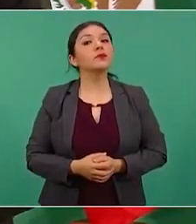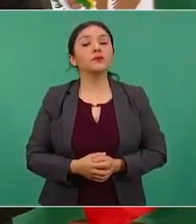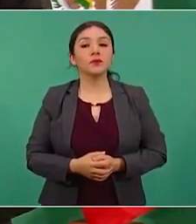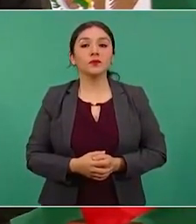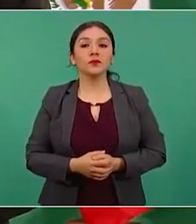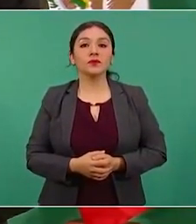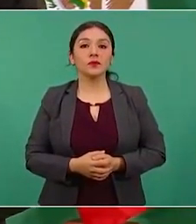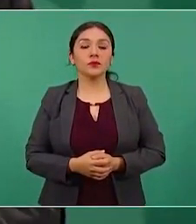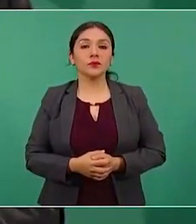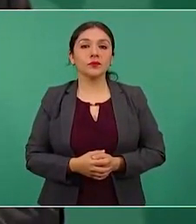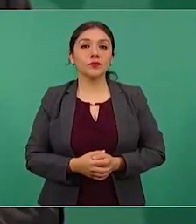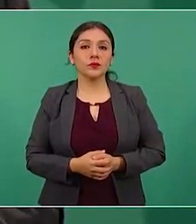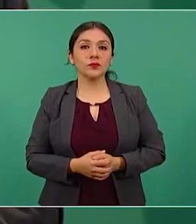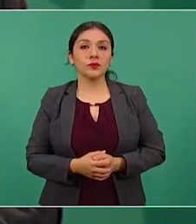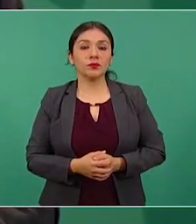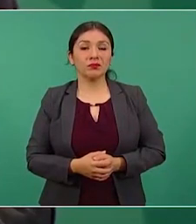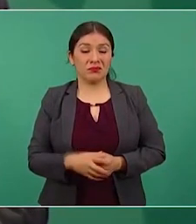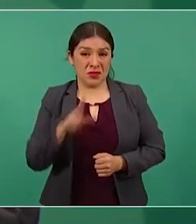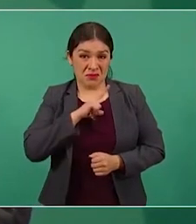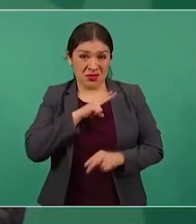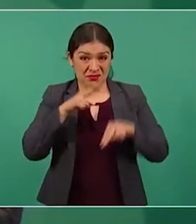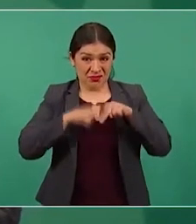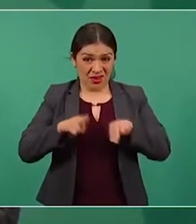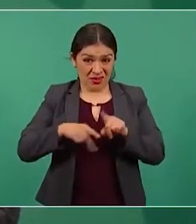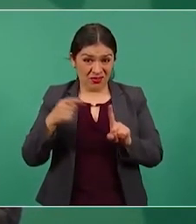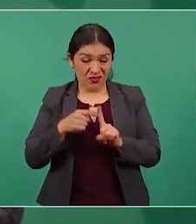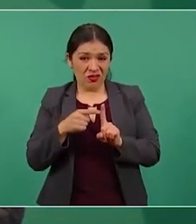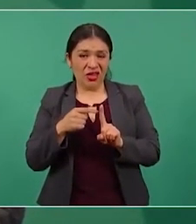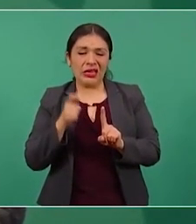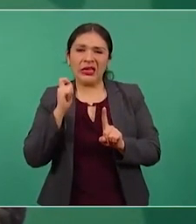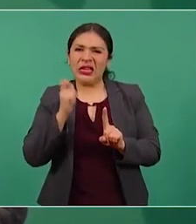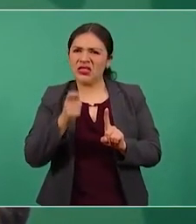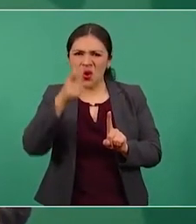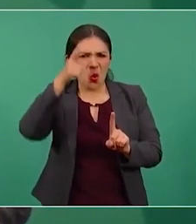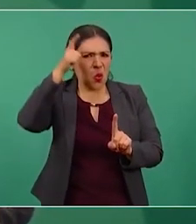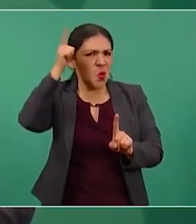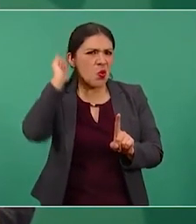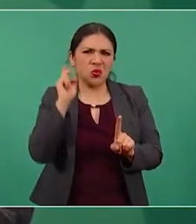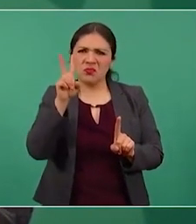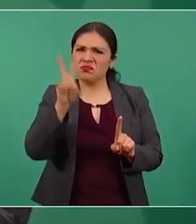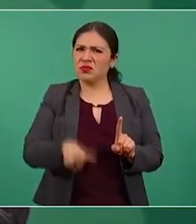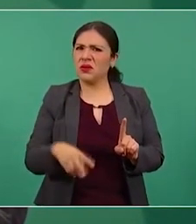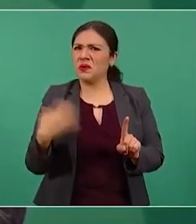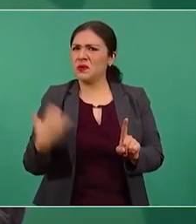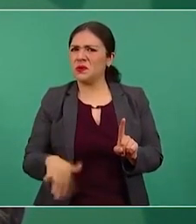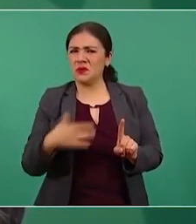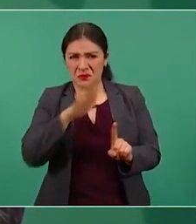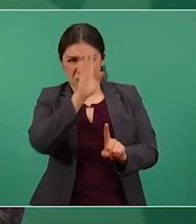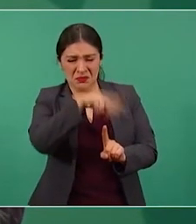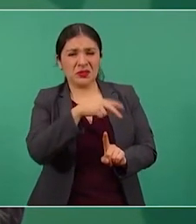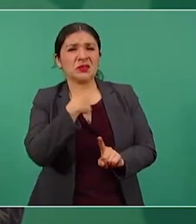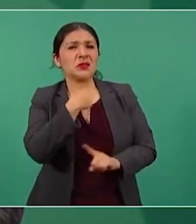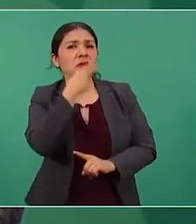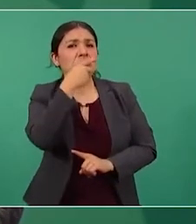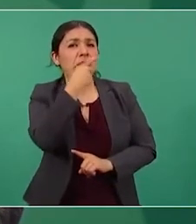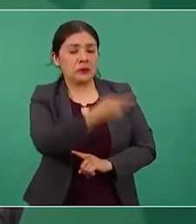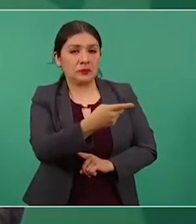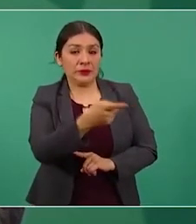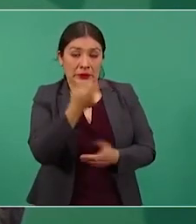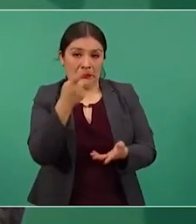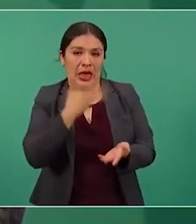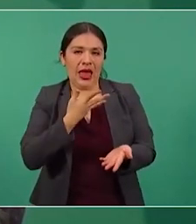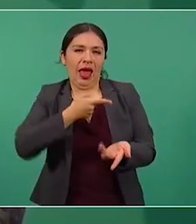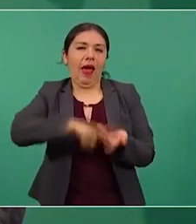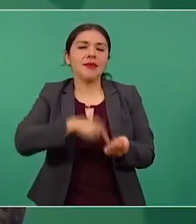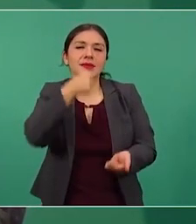loco con decirle, le escribe